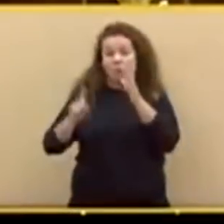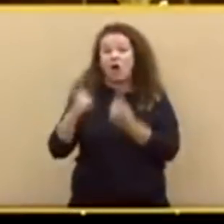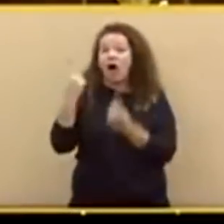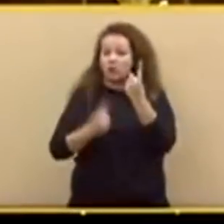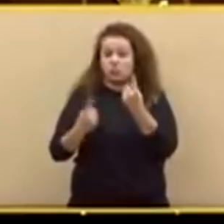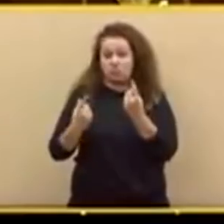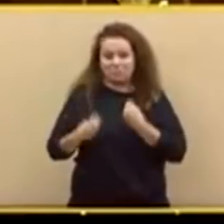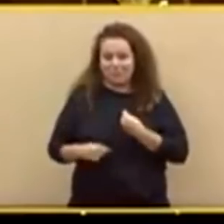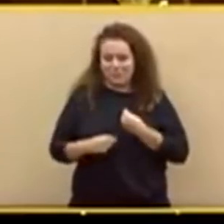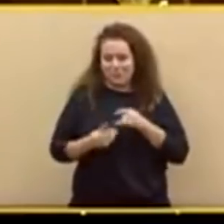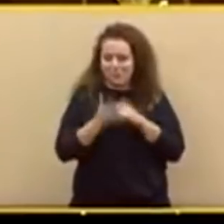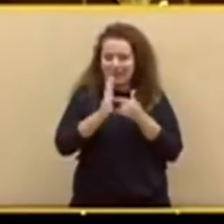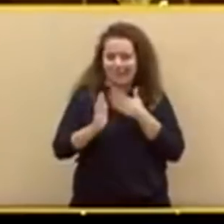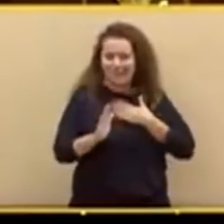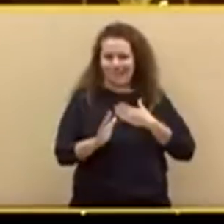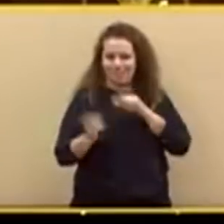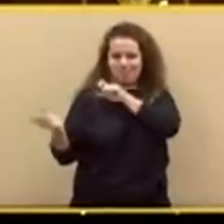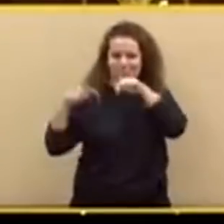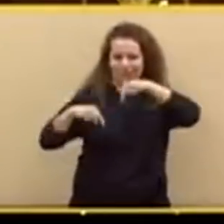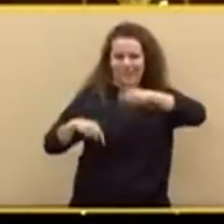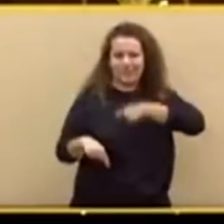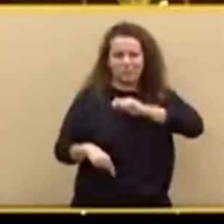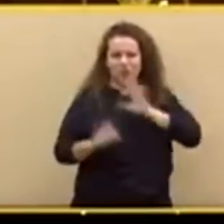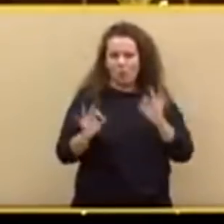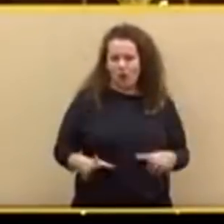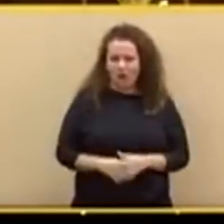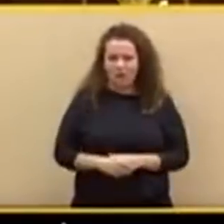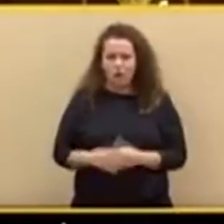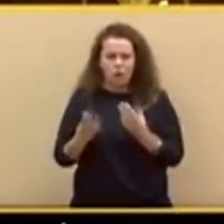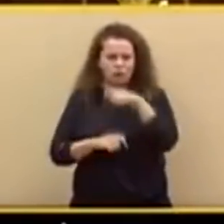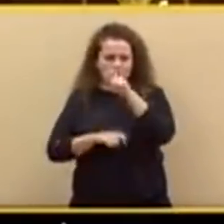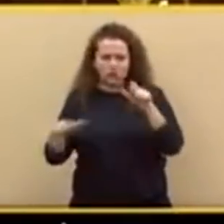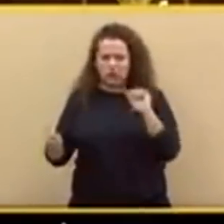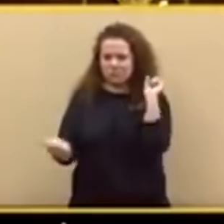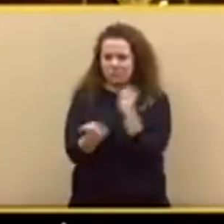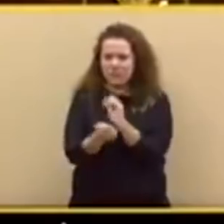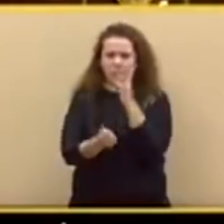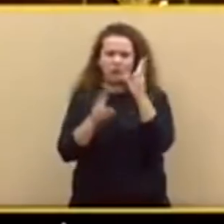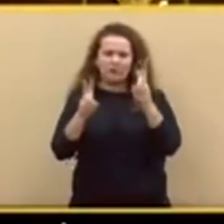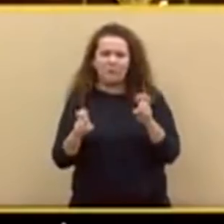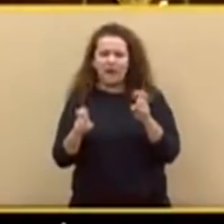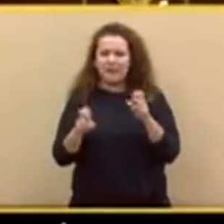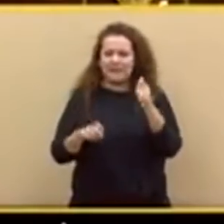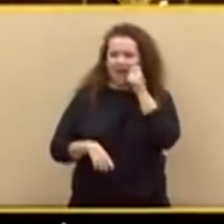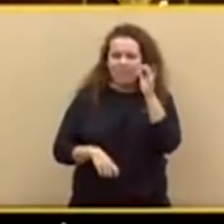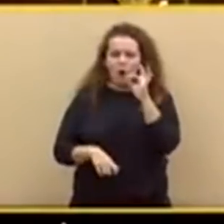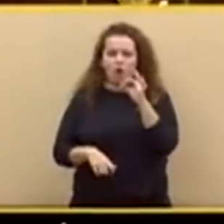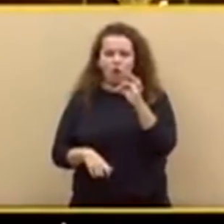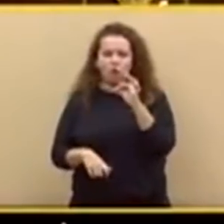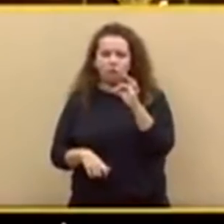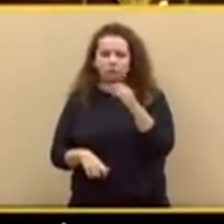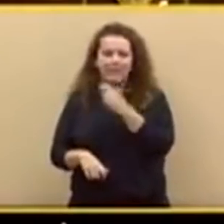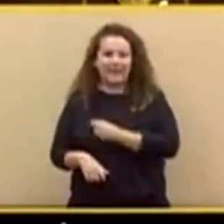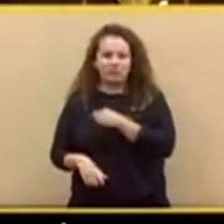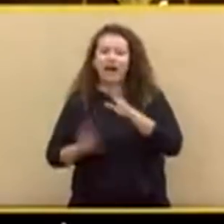Cientos de miles de presos de conciencia y poblaciones enteras, por razones étnicas o religiosas, son sometidas a una brutal represión.